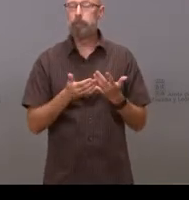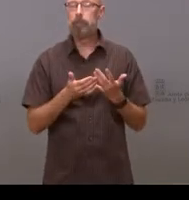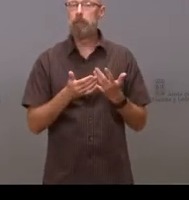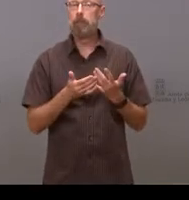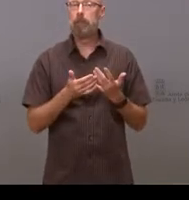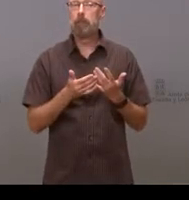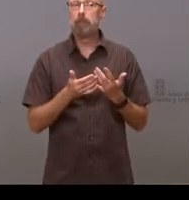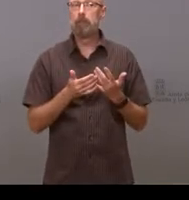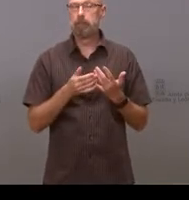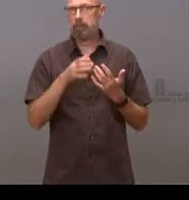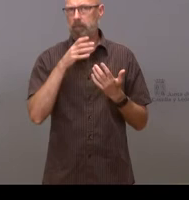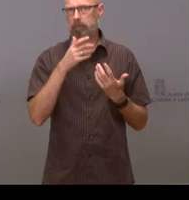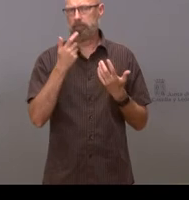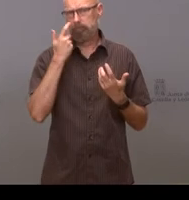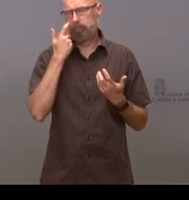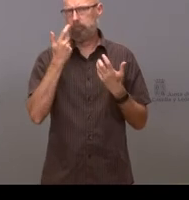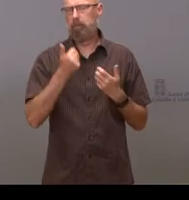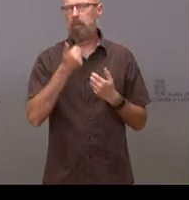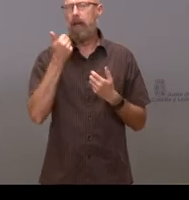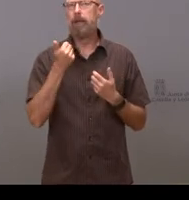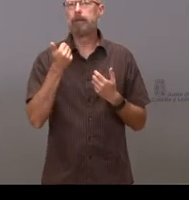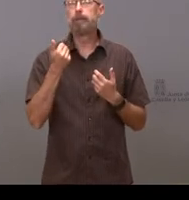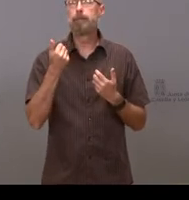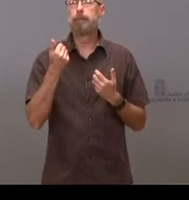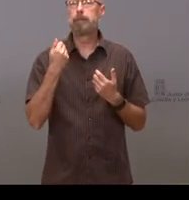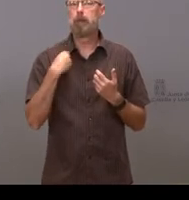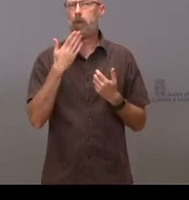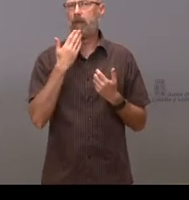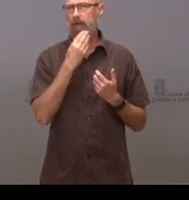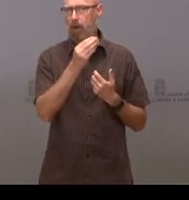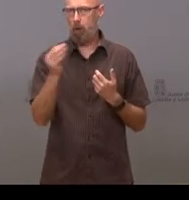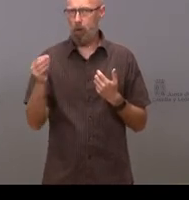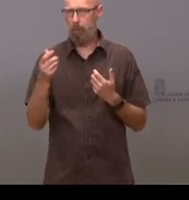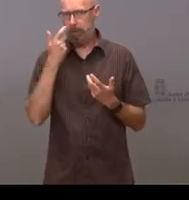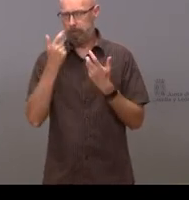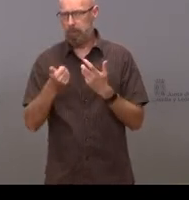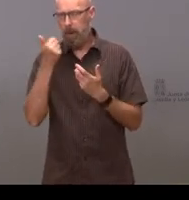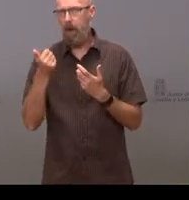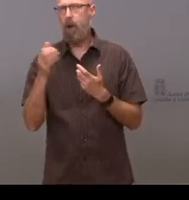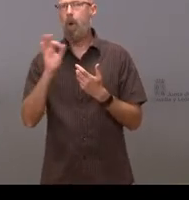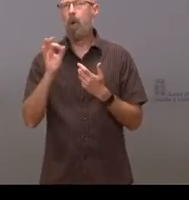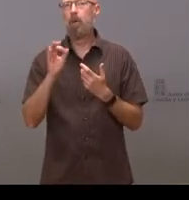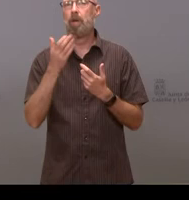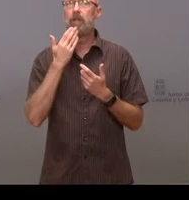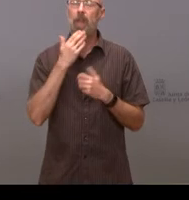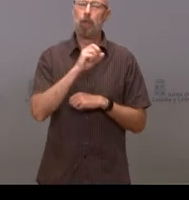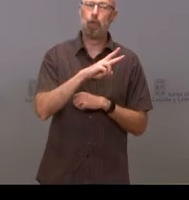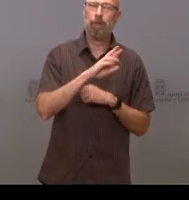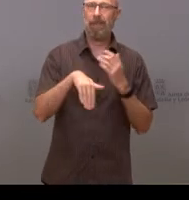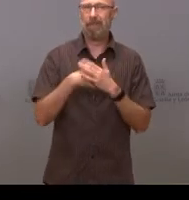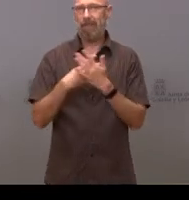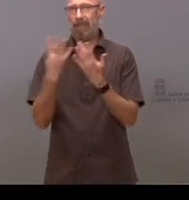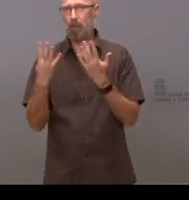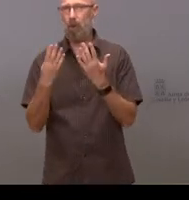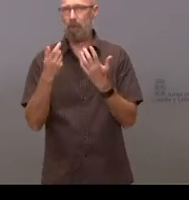ha sido más visible en menores y sobre todo en gente bueno pues del rango de 12 a 19 años como